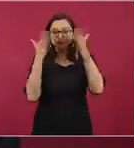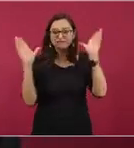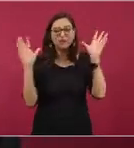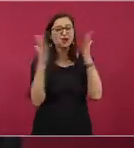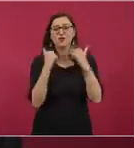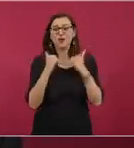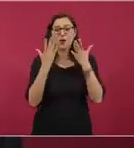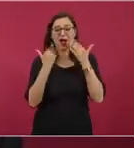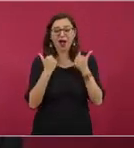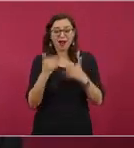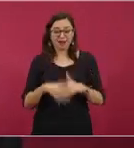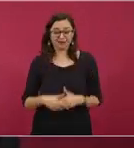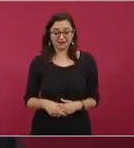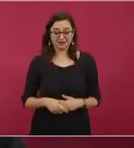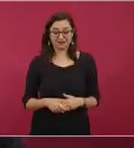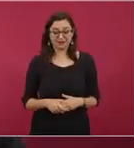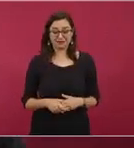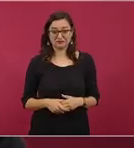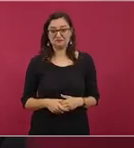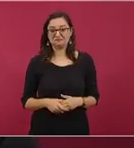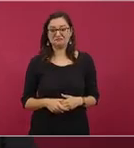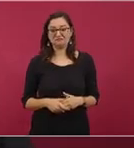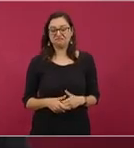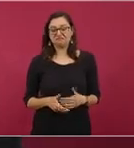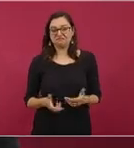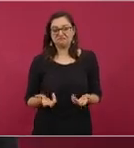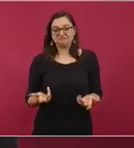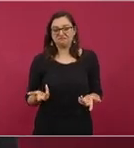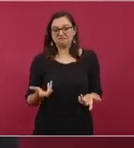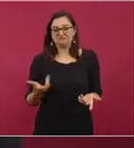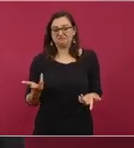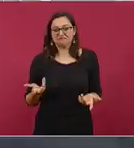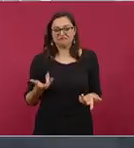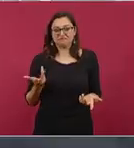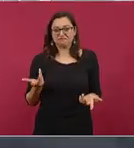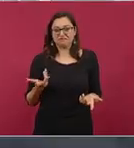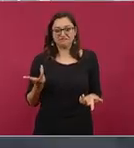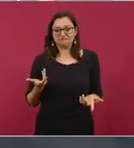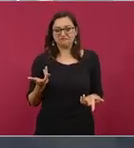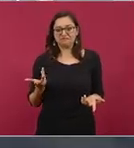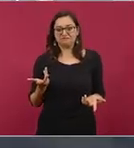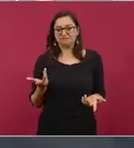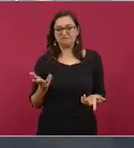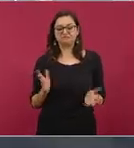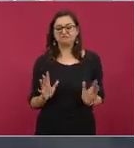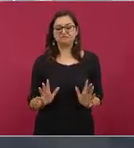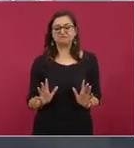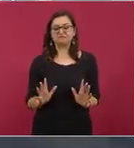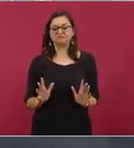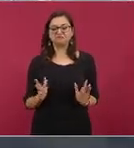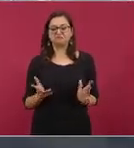sea ni siquiera hay moderación